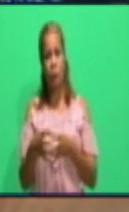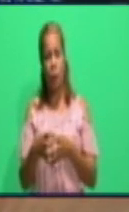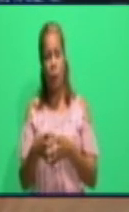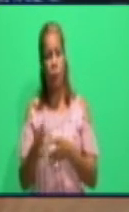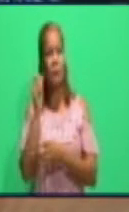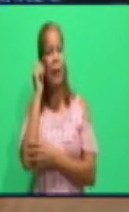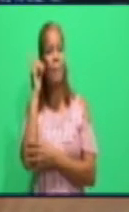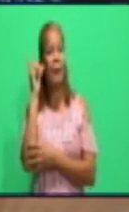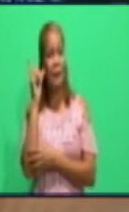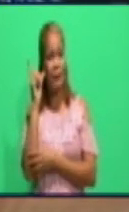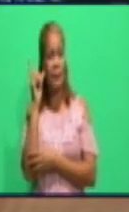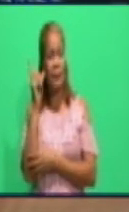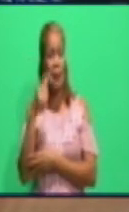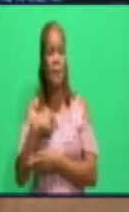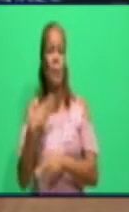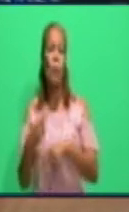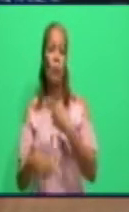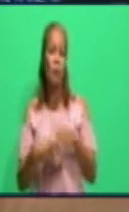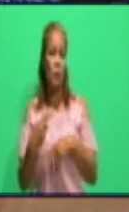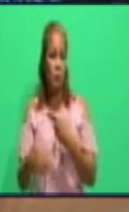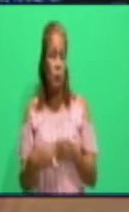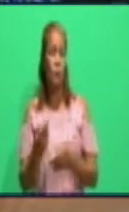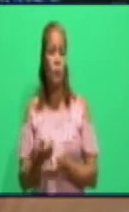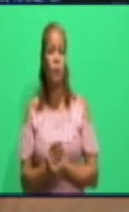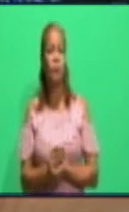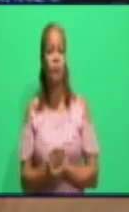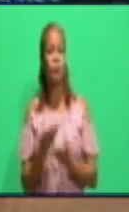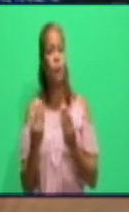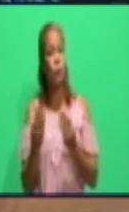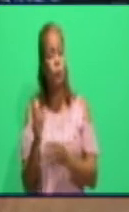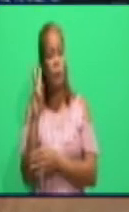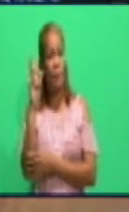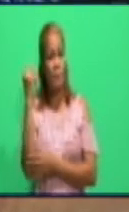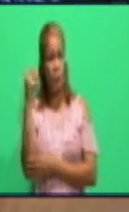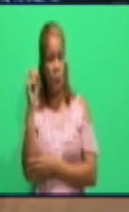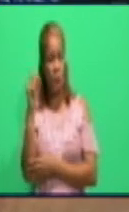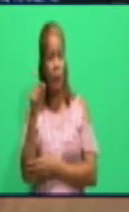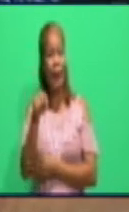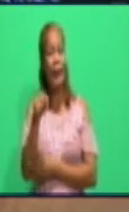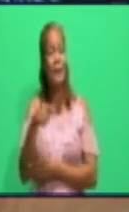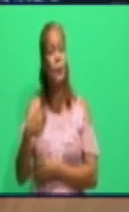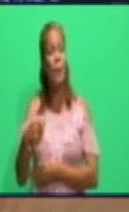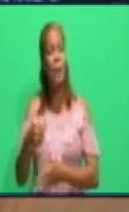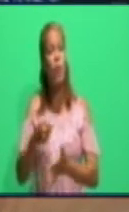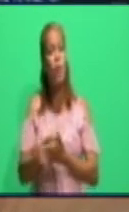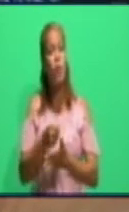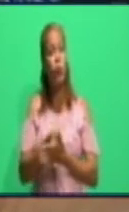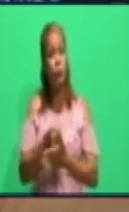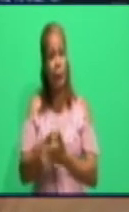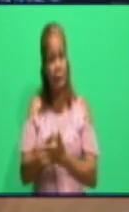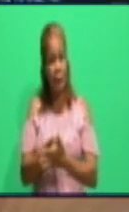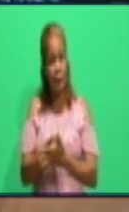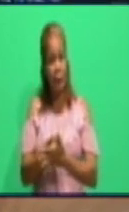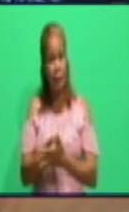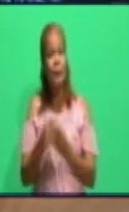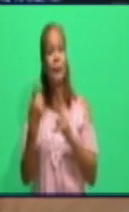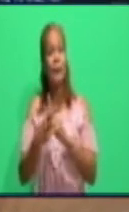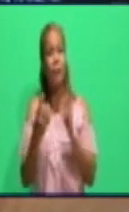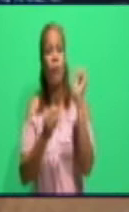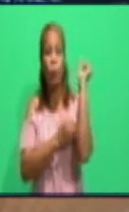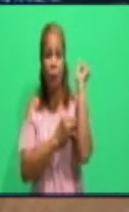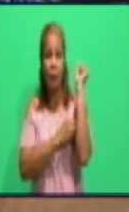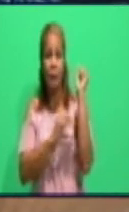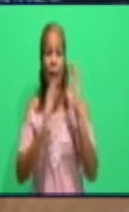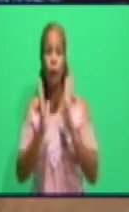experiencias y hemos atacado también la causa de las principales incidencias. Creo que en eso lo que tenemos que fortalecernos nosotros, en seguir fortaleciendo los